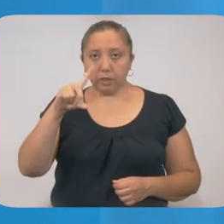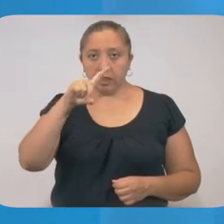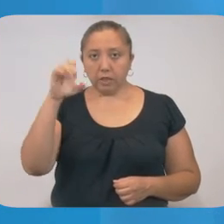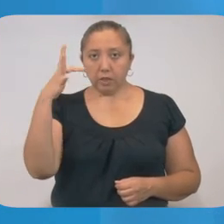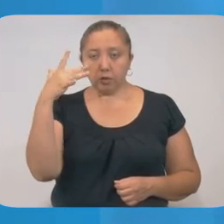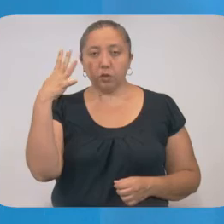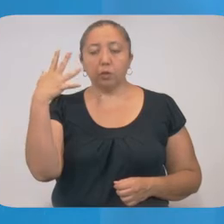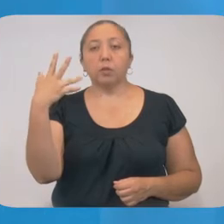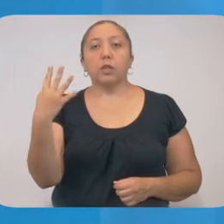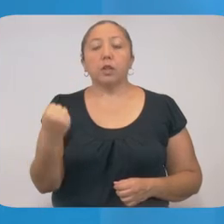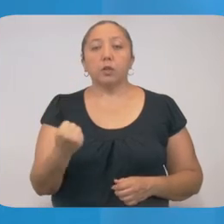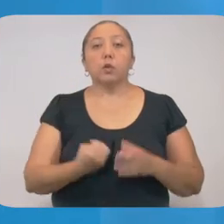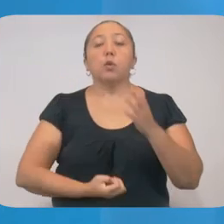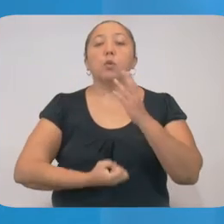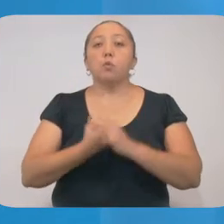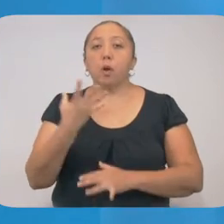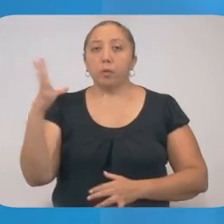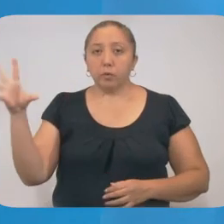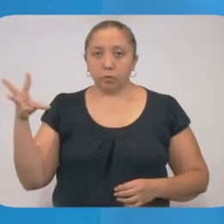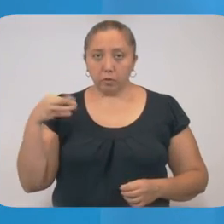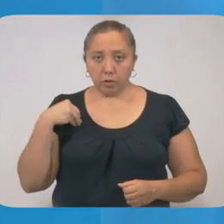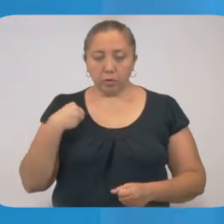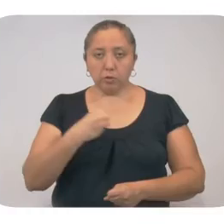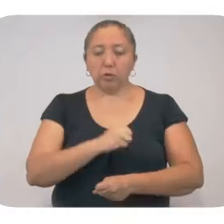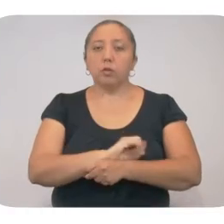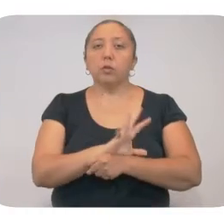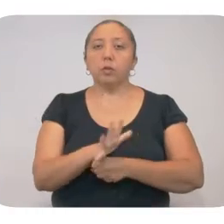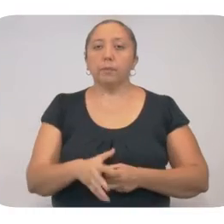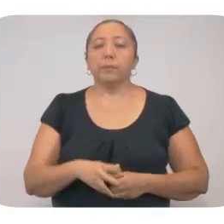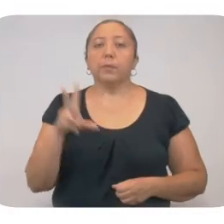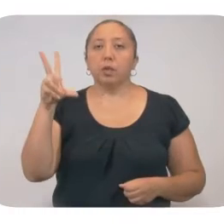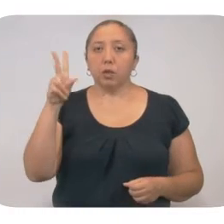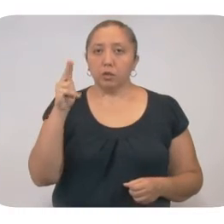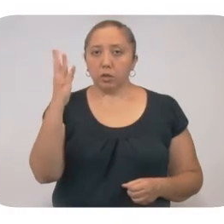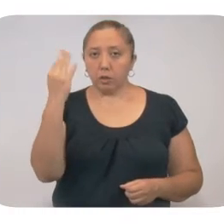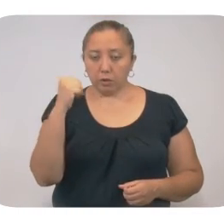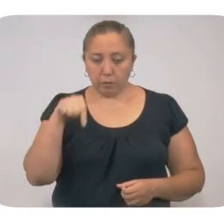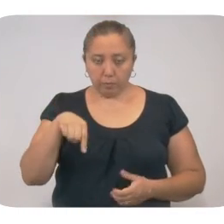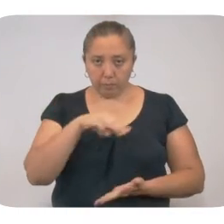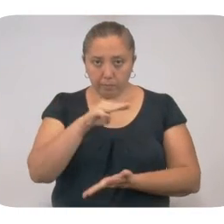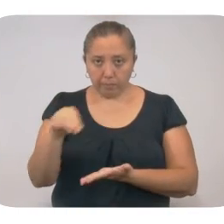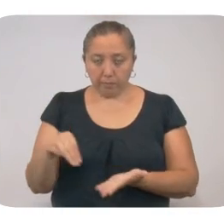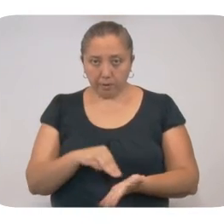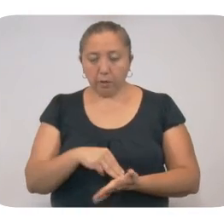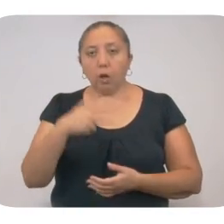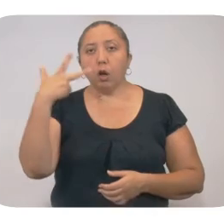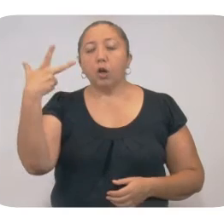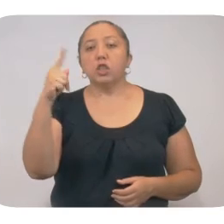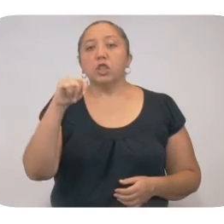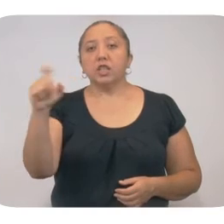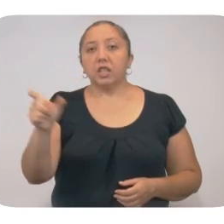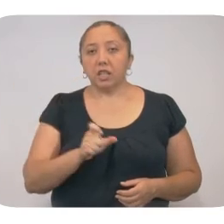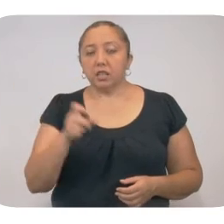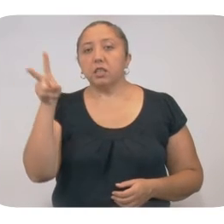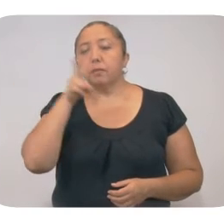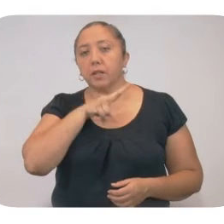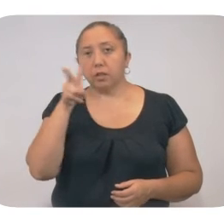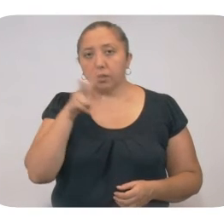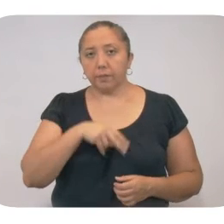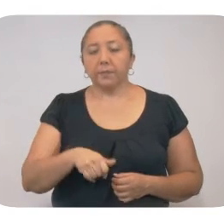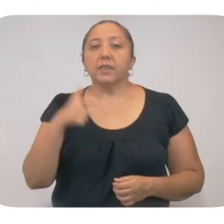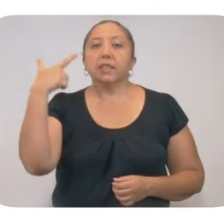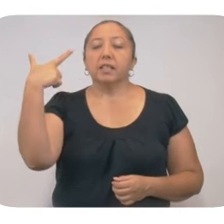159 nuevos contagios de coronavirus. 89 en Mérida, 8 en Tecach y Valladolid,